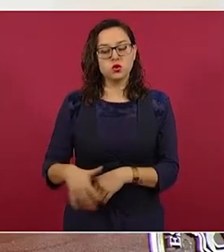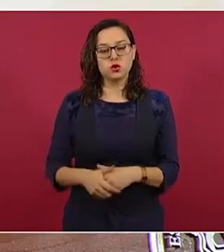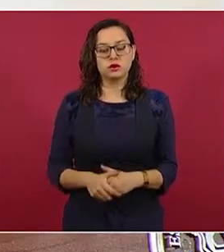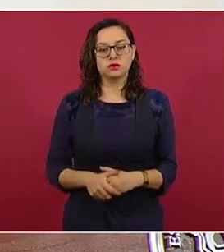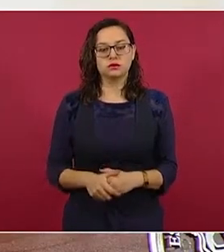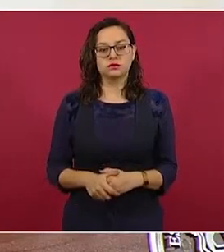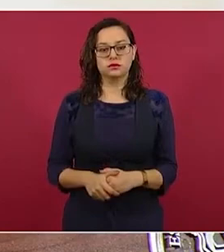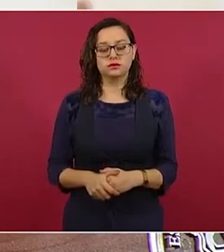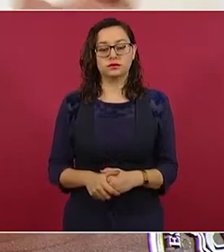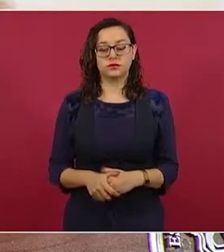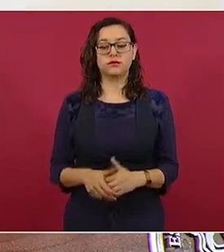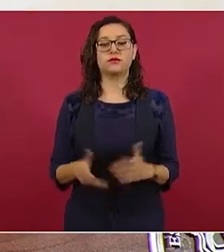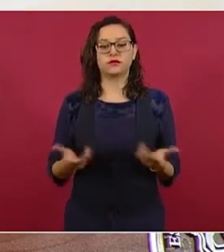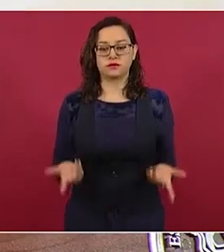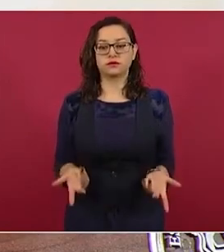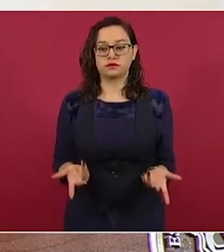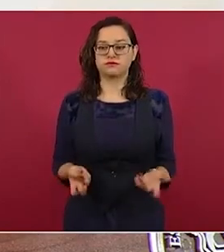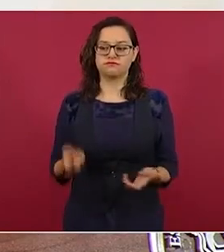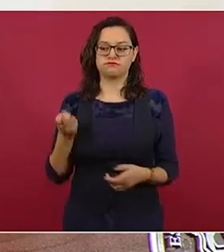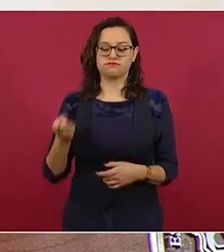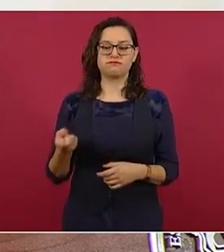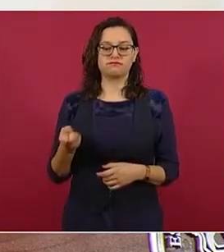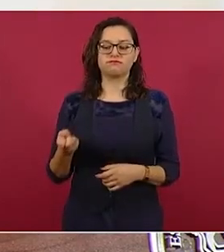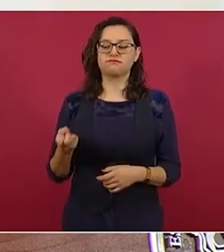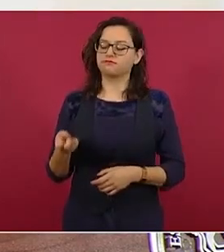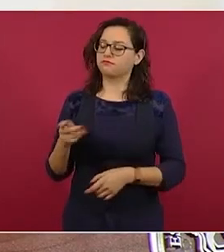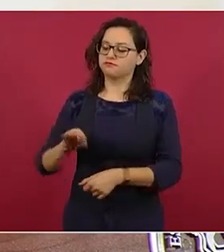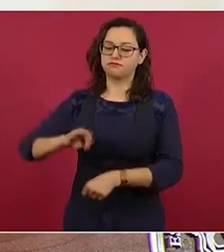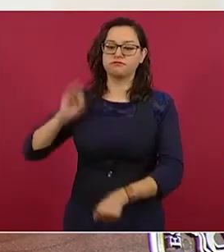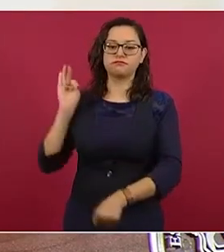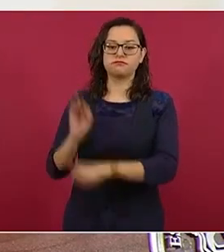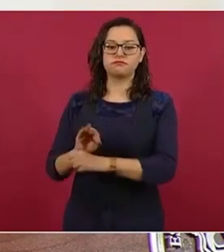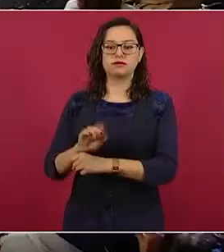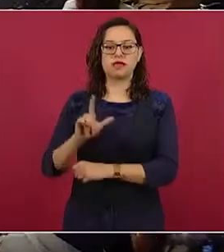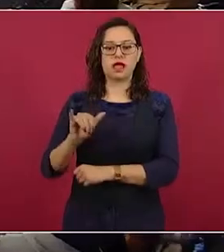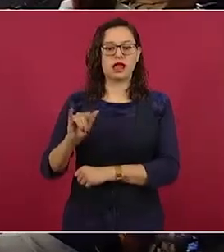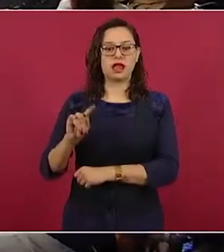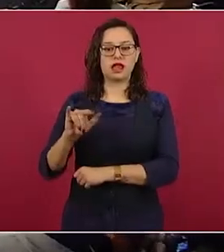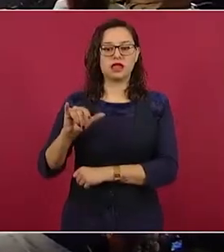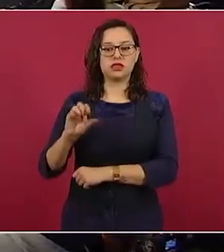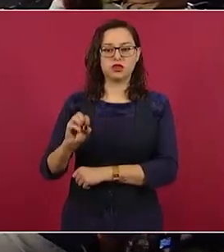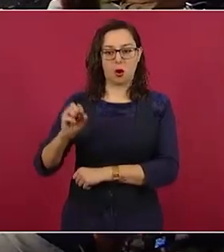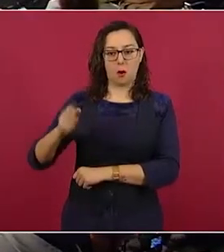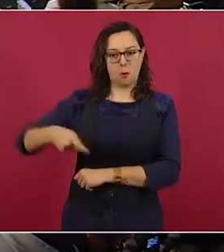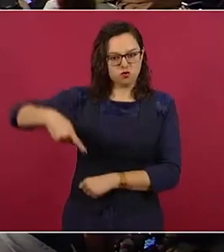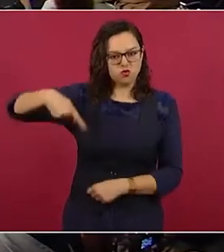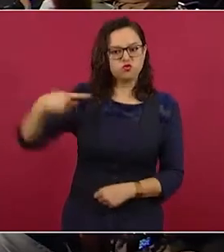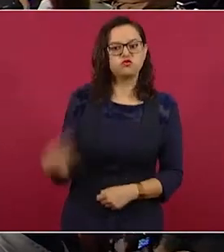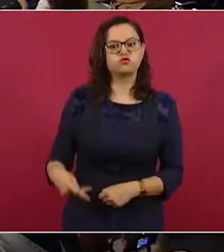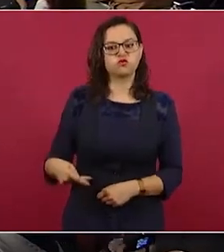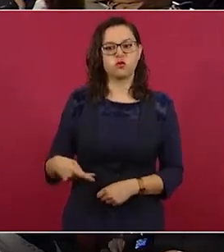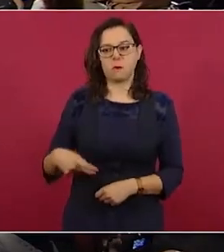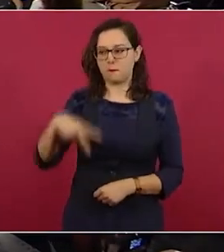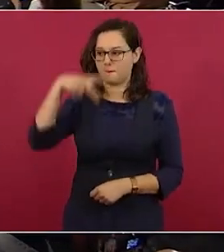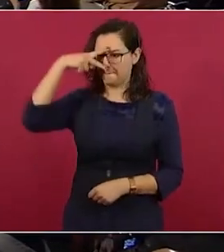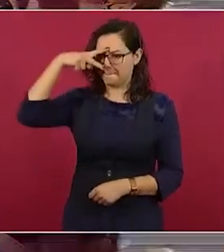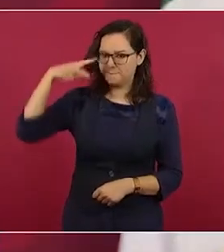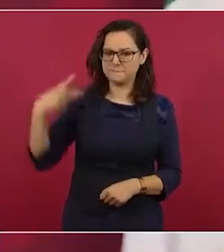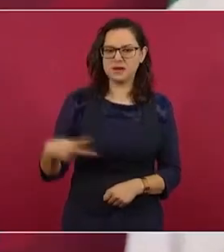Entonces, vamos a proteger nuestro litio, el litio de México, el litio